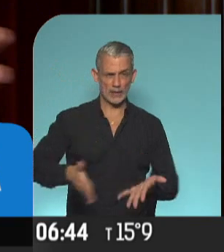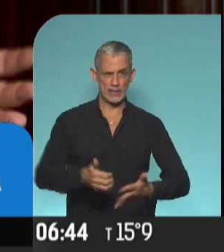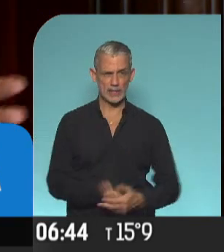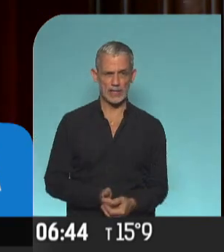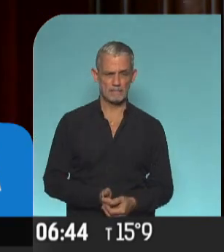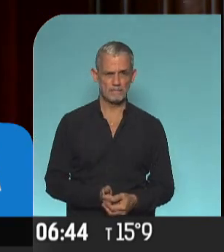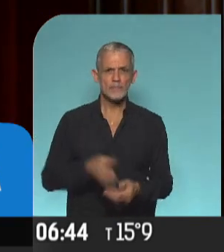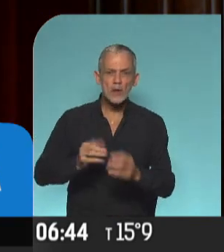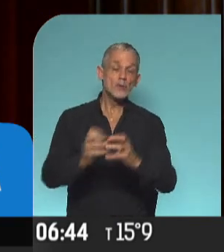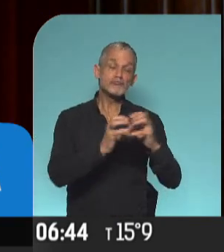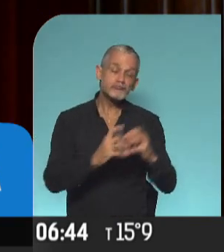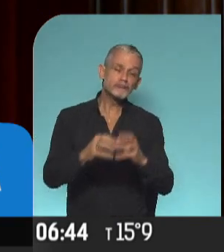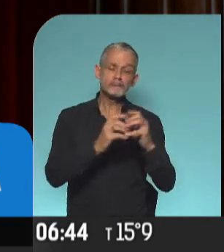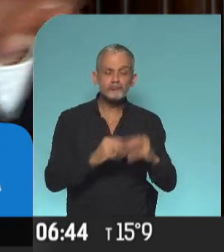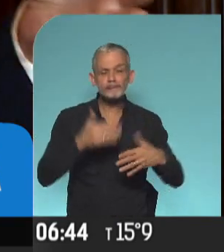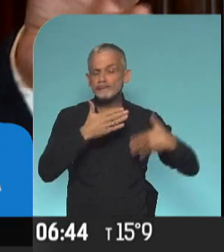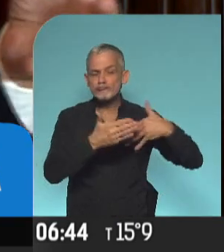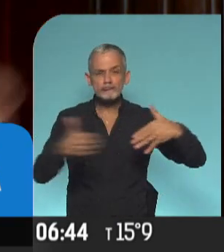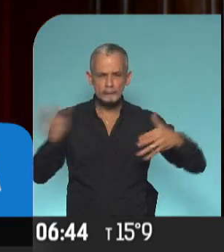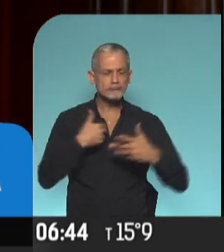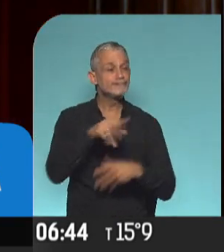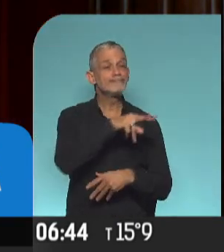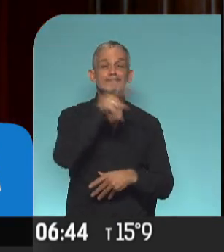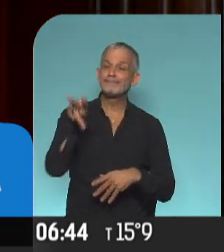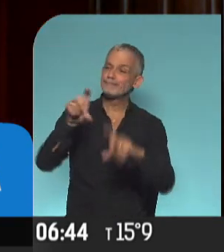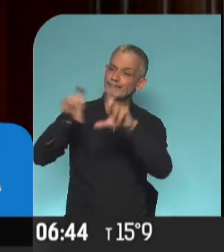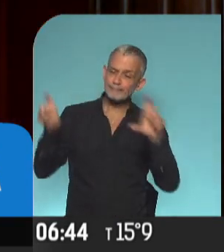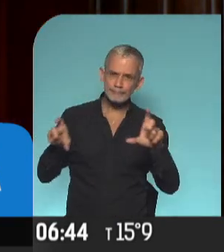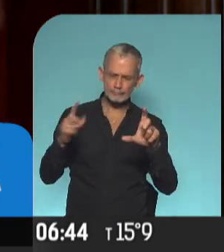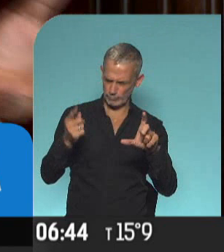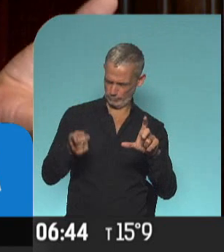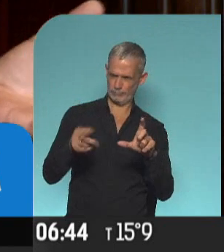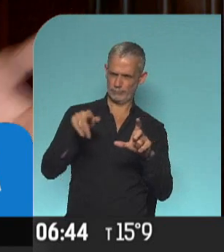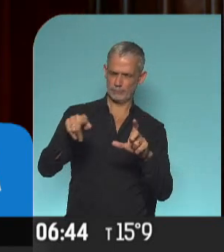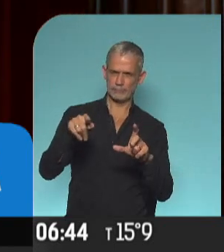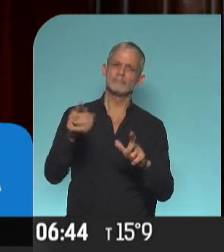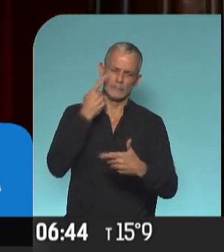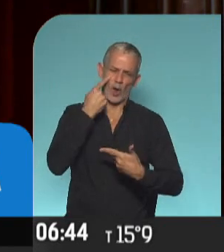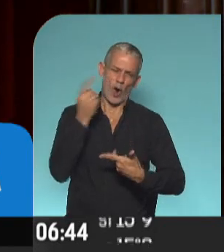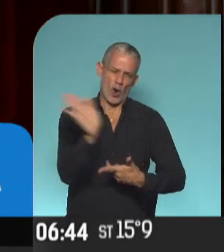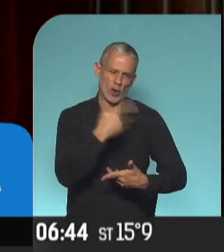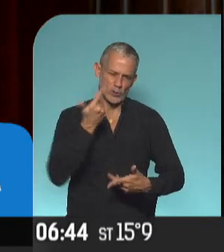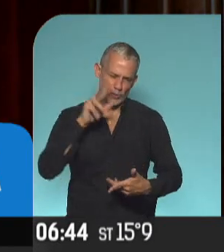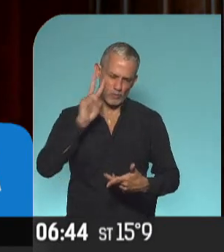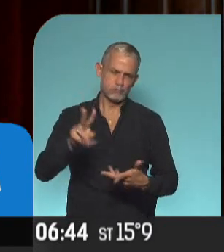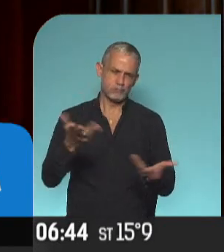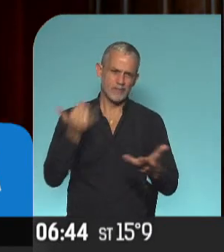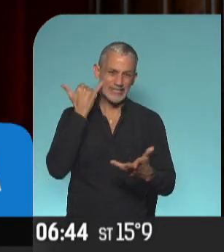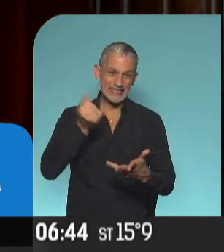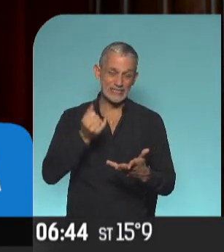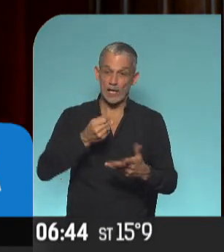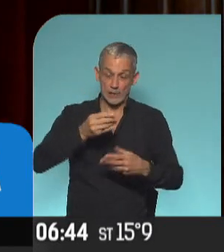Mientras transcurría la sesión, veo en la imagen en pantalla una situación que ya todos conocen, absolutamente